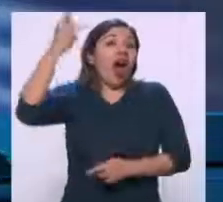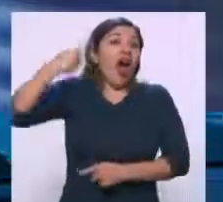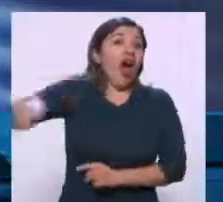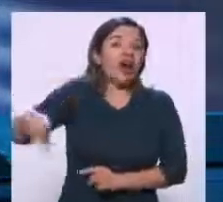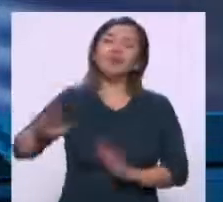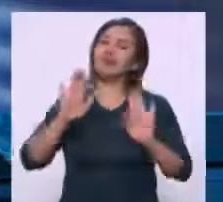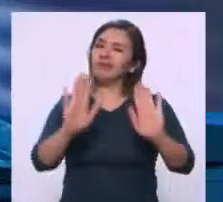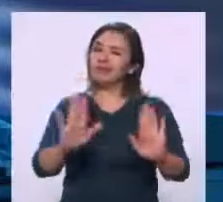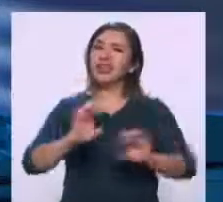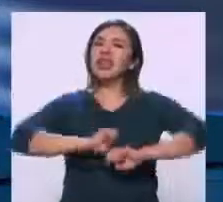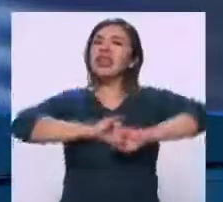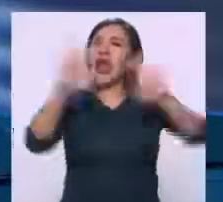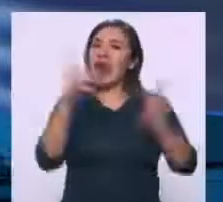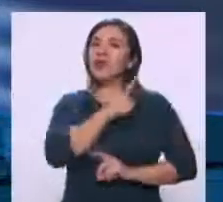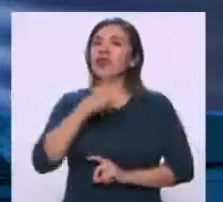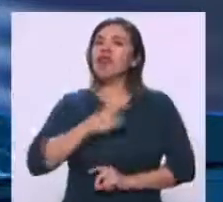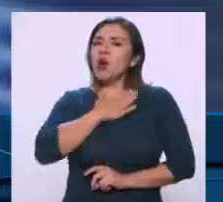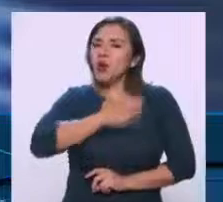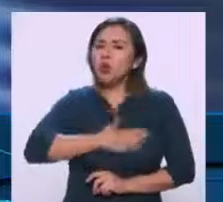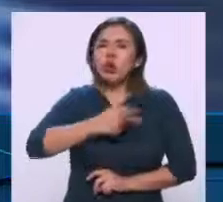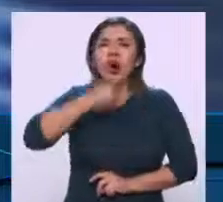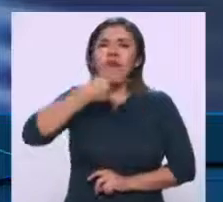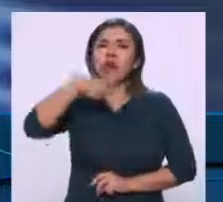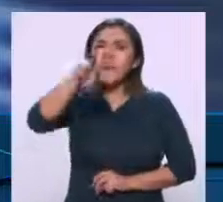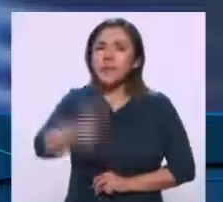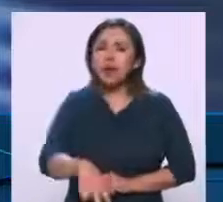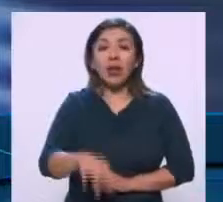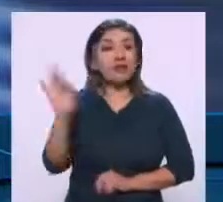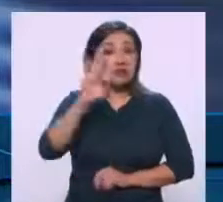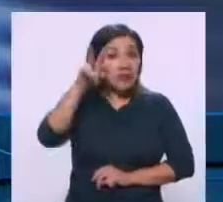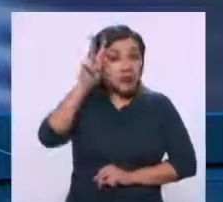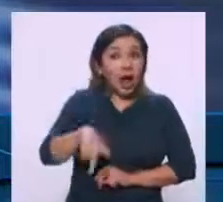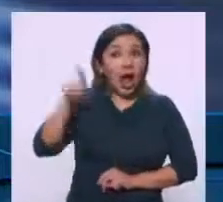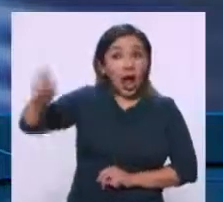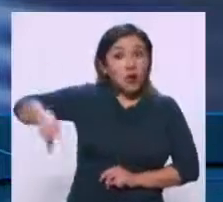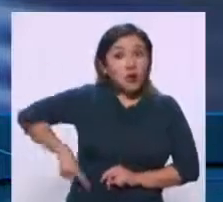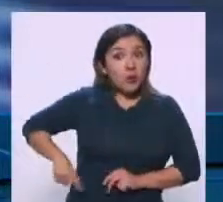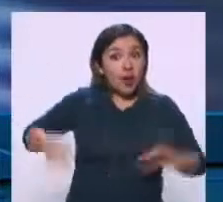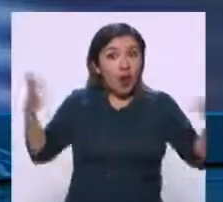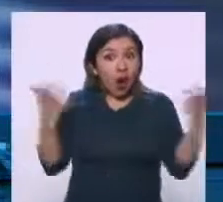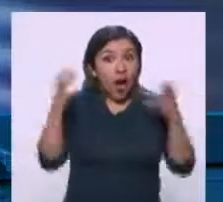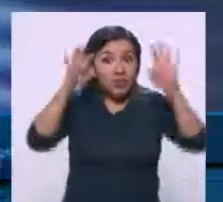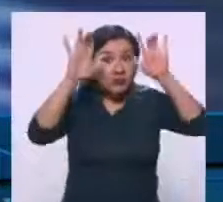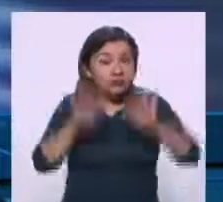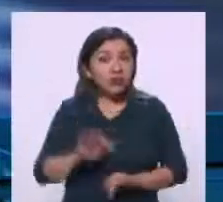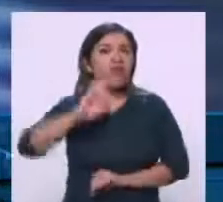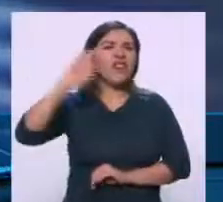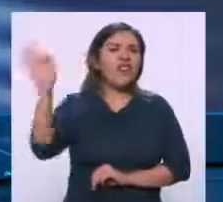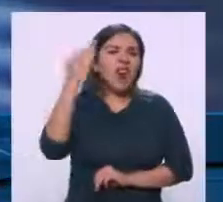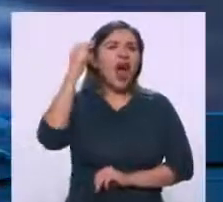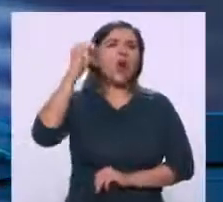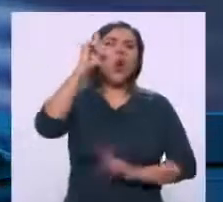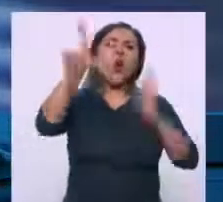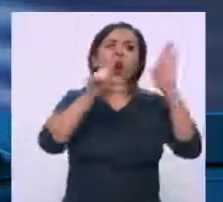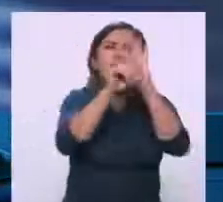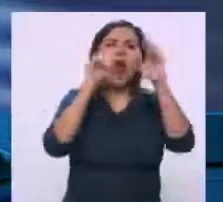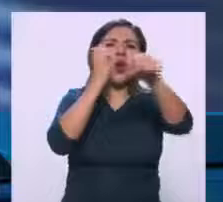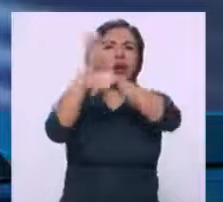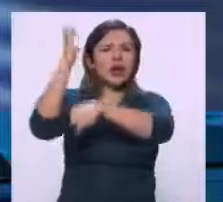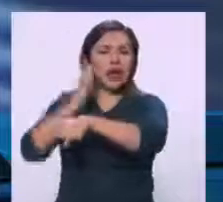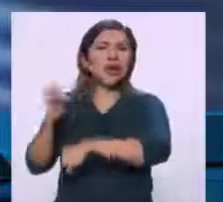ser claros y justos, ¿no? Decir la verdad. Si se hubiera hecho desde alguna dependencia de gobierno federal o local o estatal,